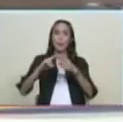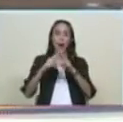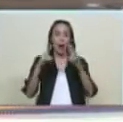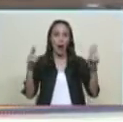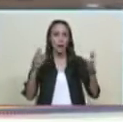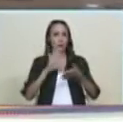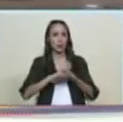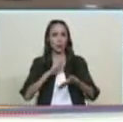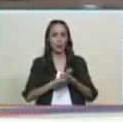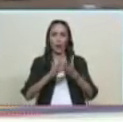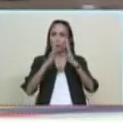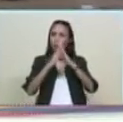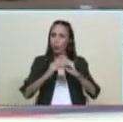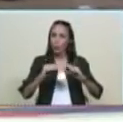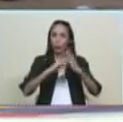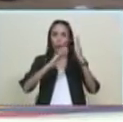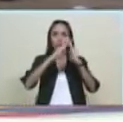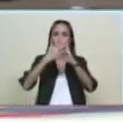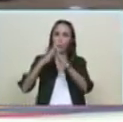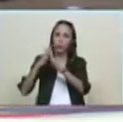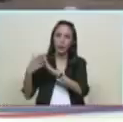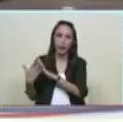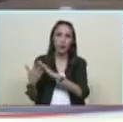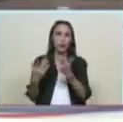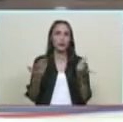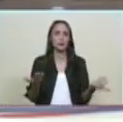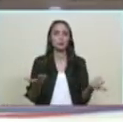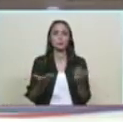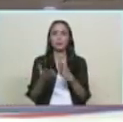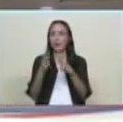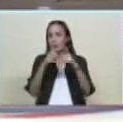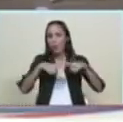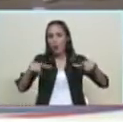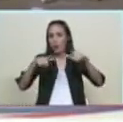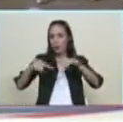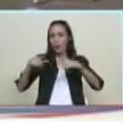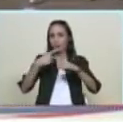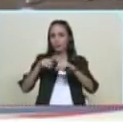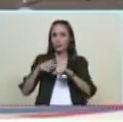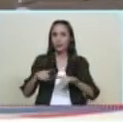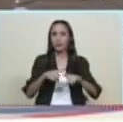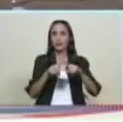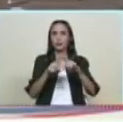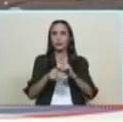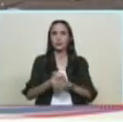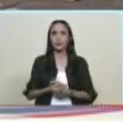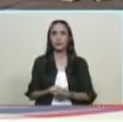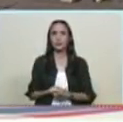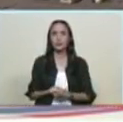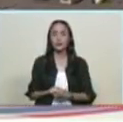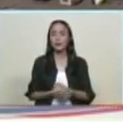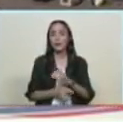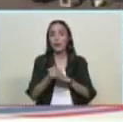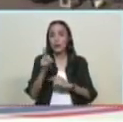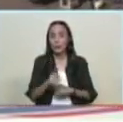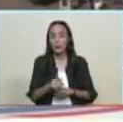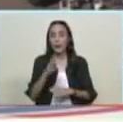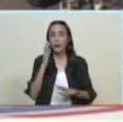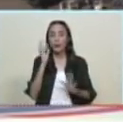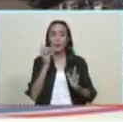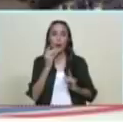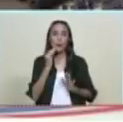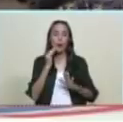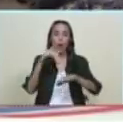comunitaria espacial en el cuadrante y además todo lo que es la seguridad vial